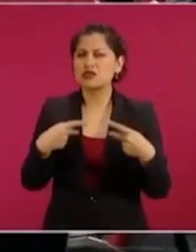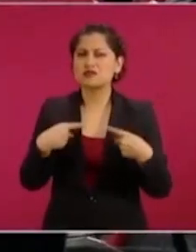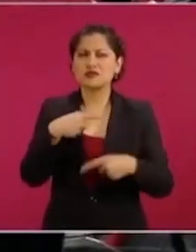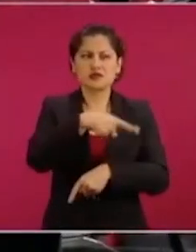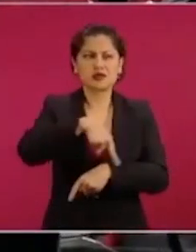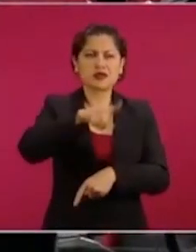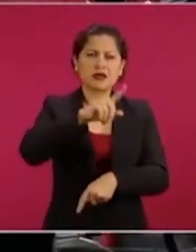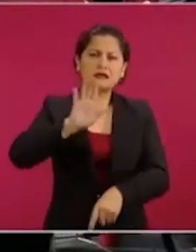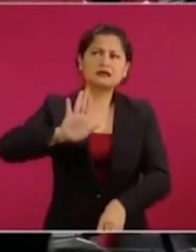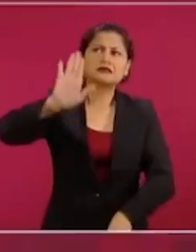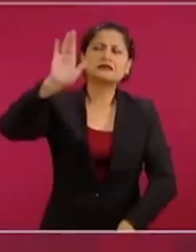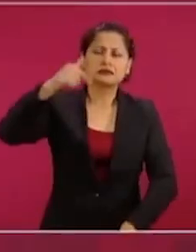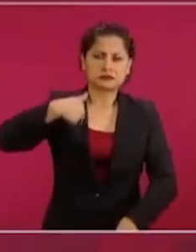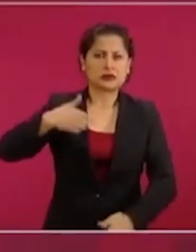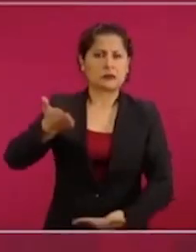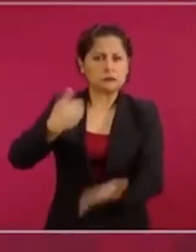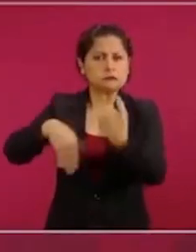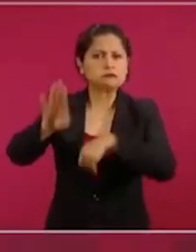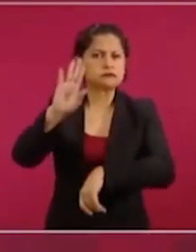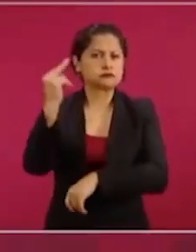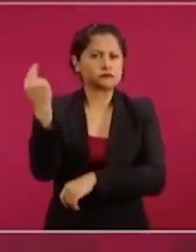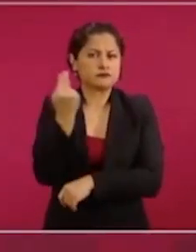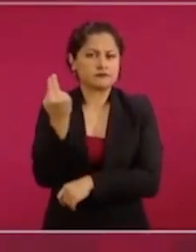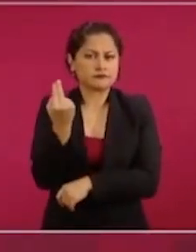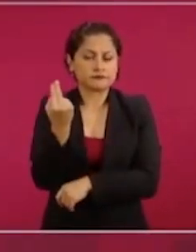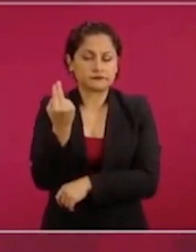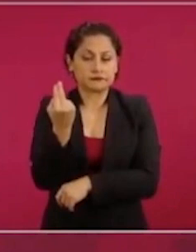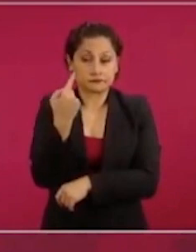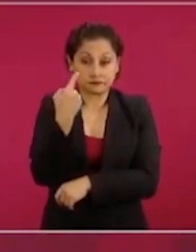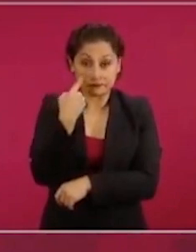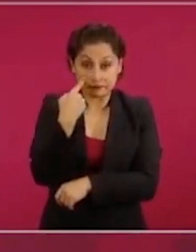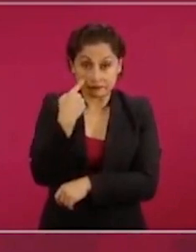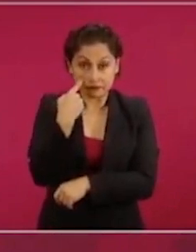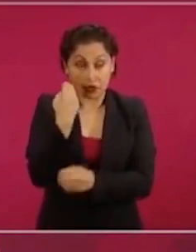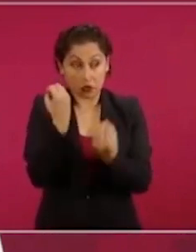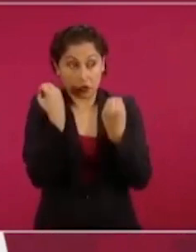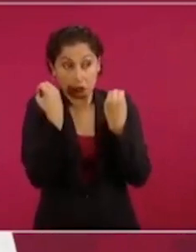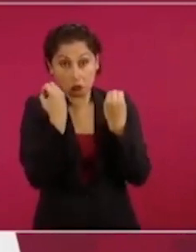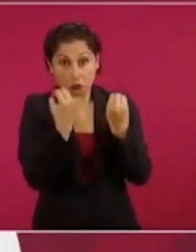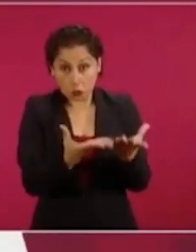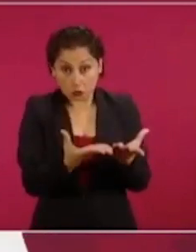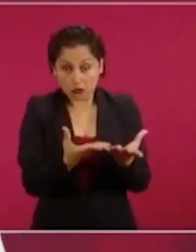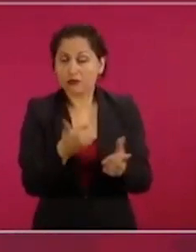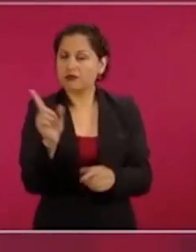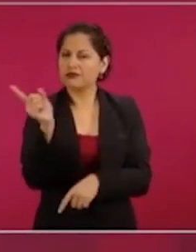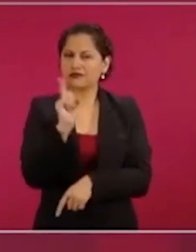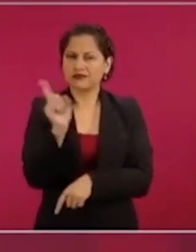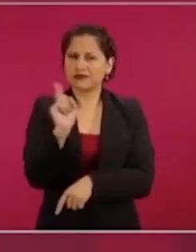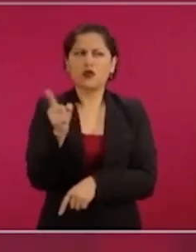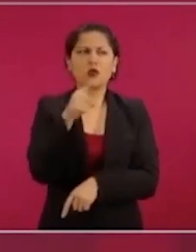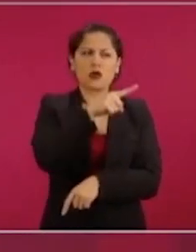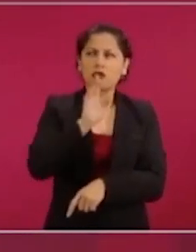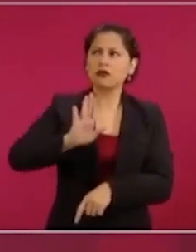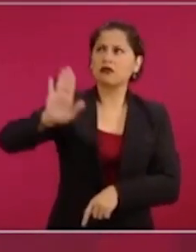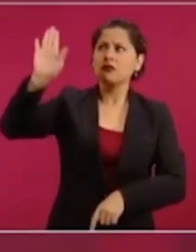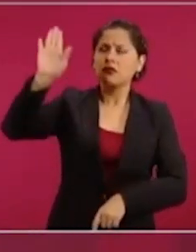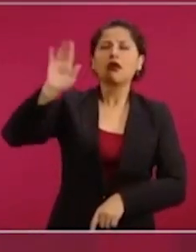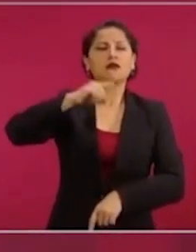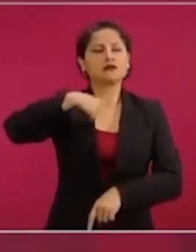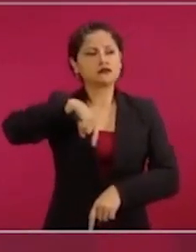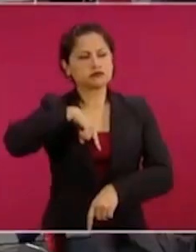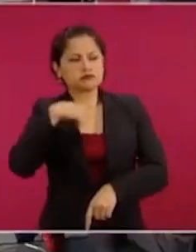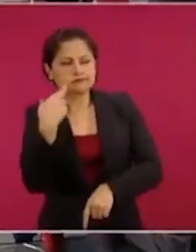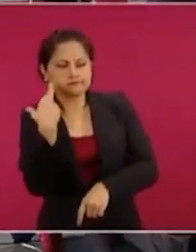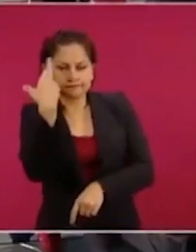no es una dádiva, es pedir una oportunidad para invertir el dinero. Y ya más